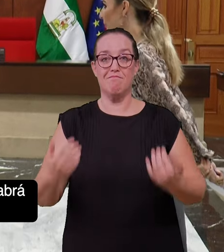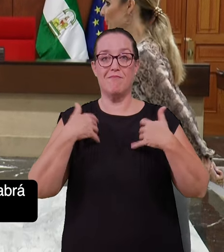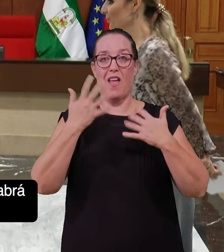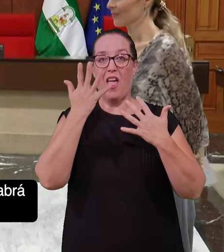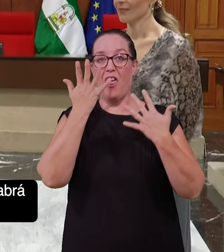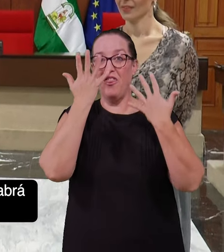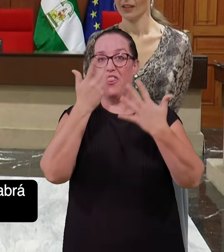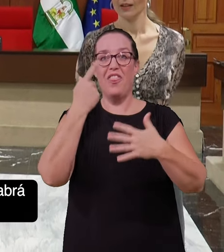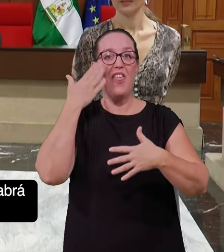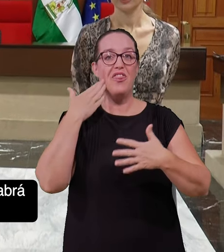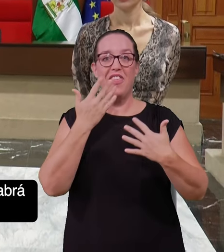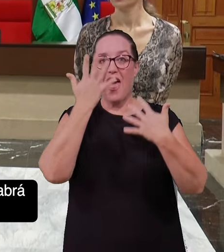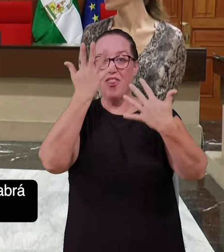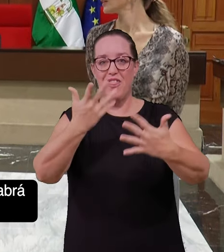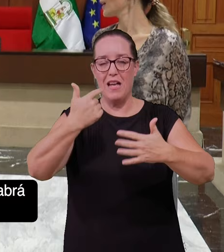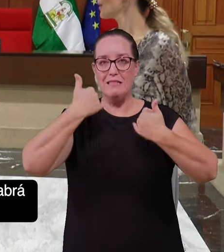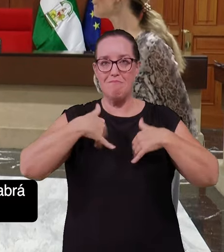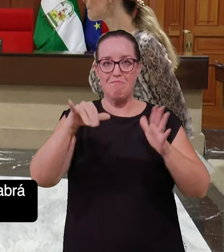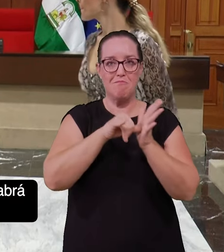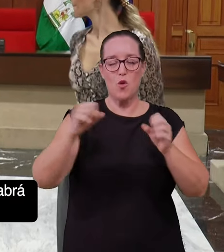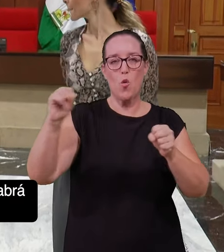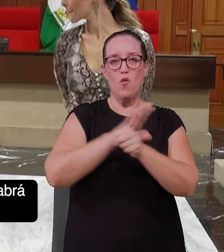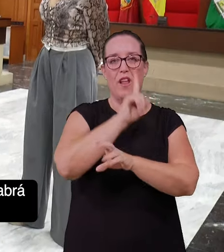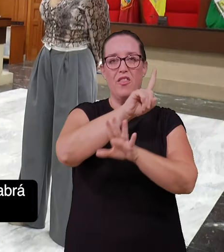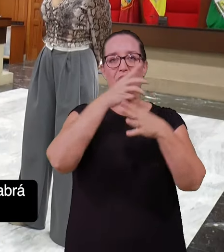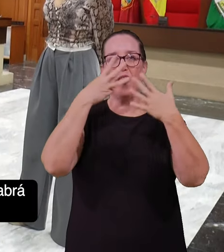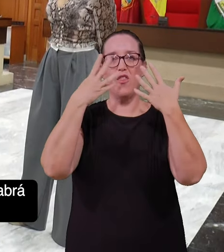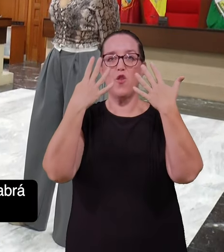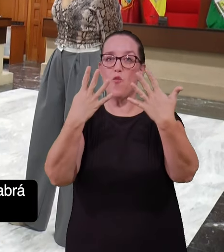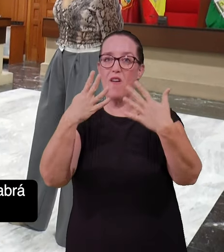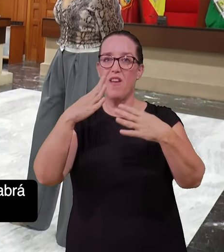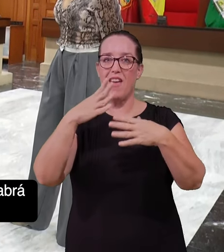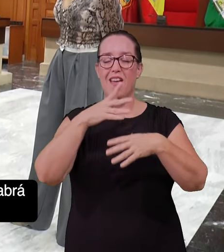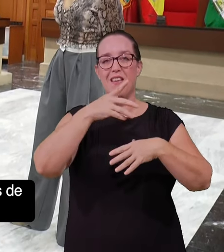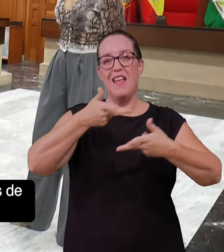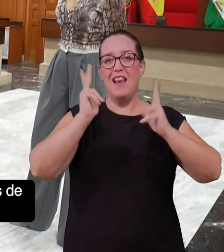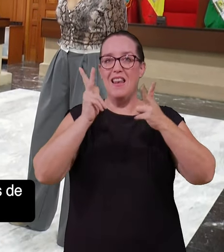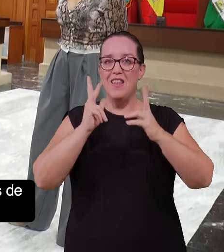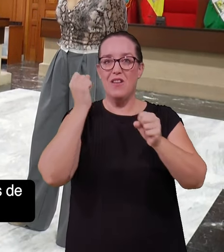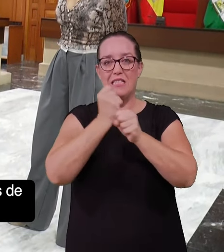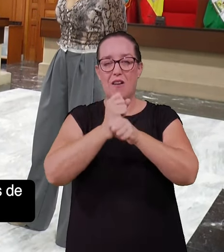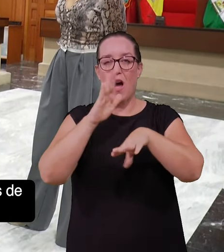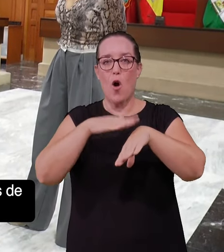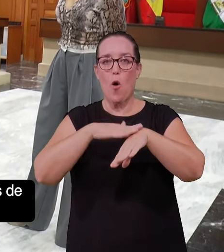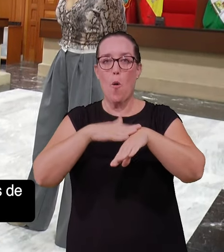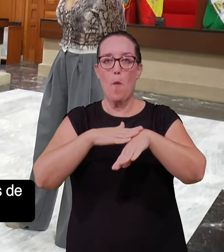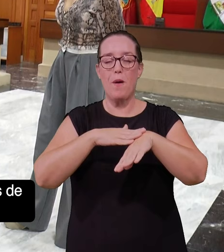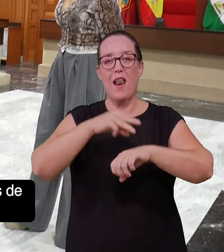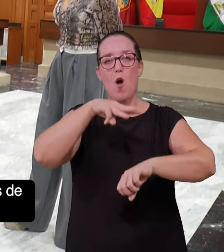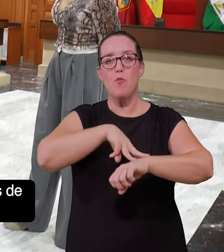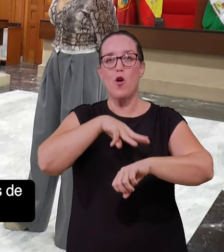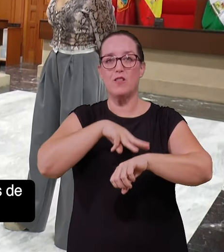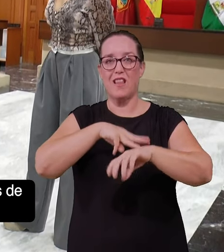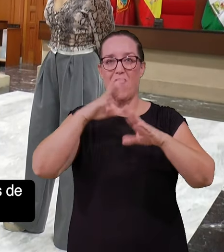En menos de 10 días, el Ayuntamiento de Córdoba habrá cubierto ya las 19 plazas de porteros que se necesitan en los colegios cordobeses.